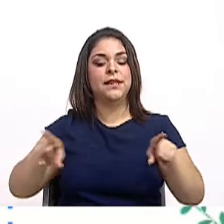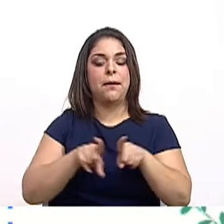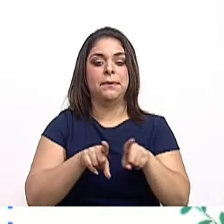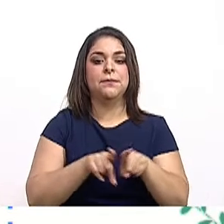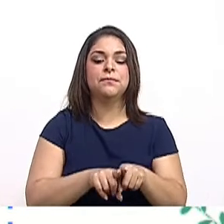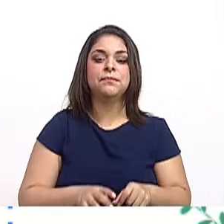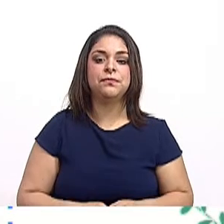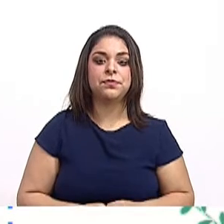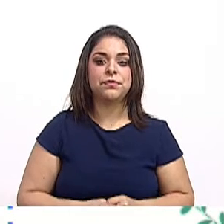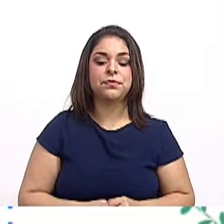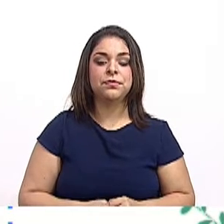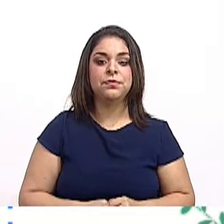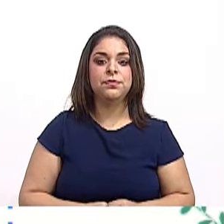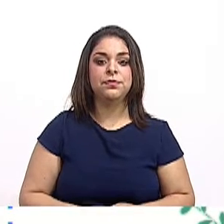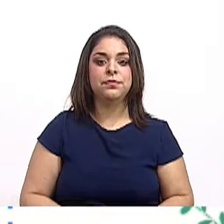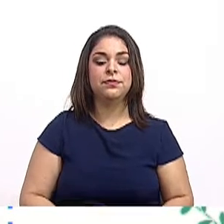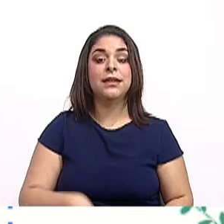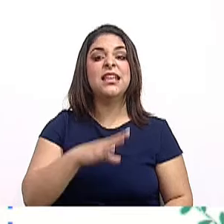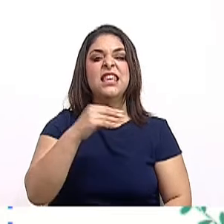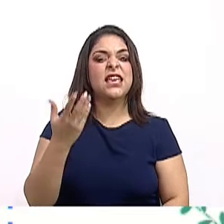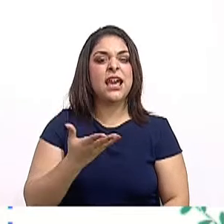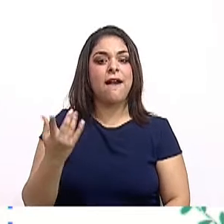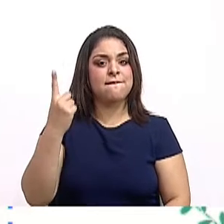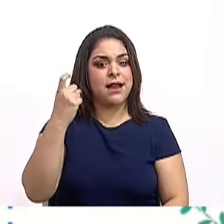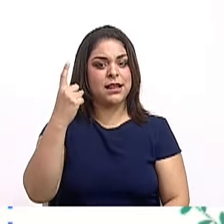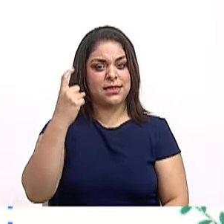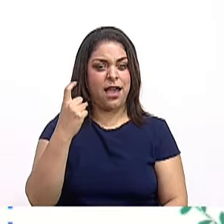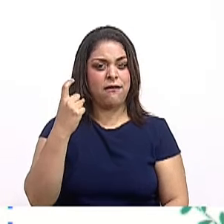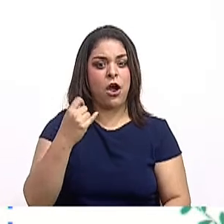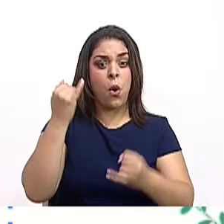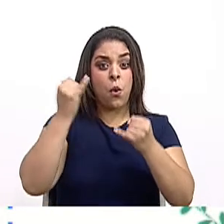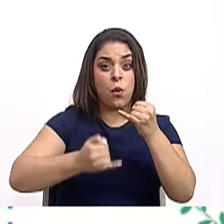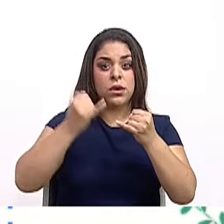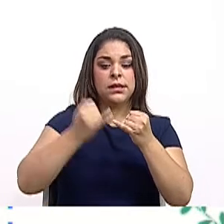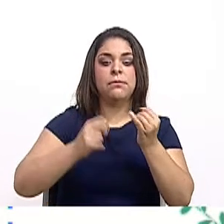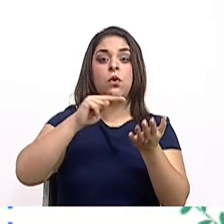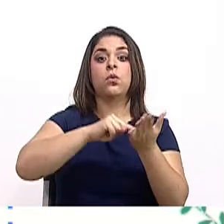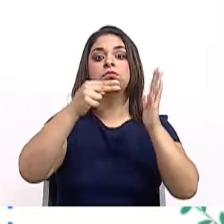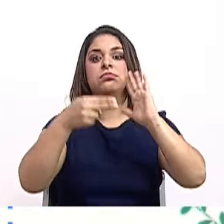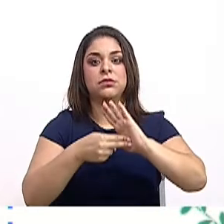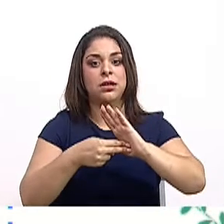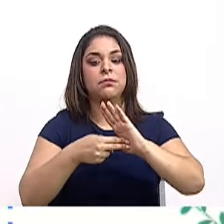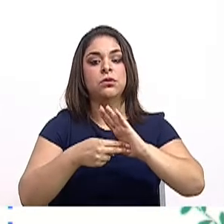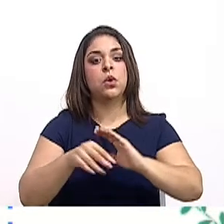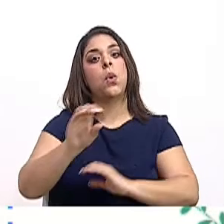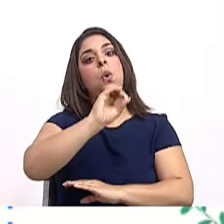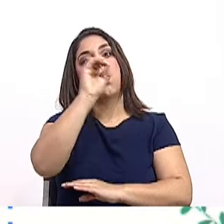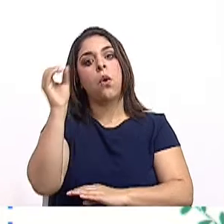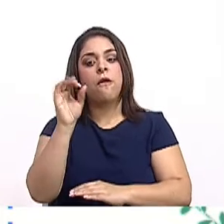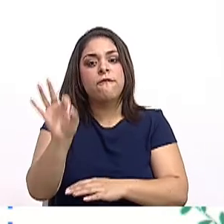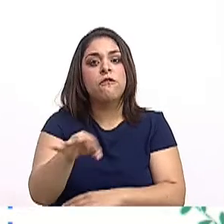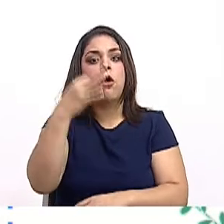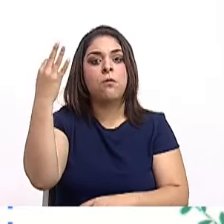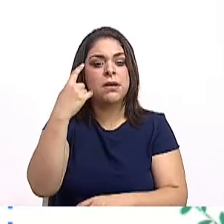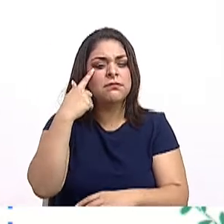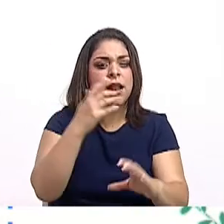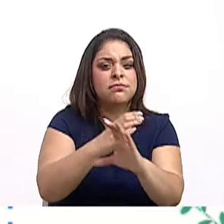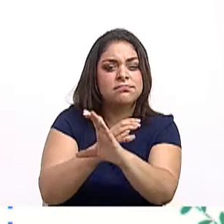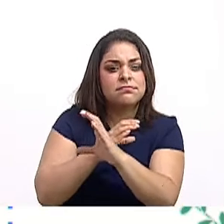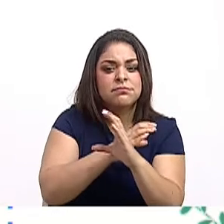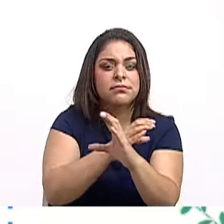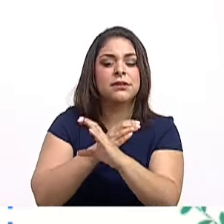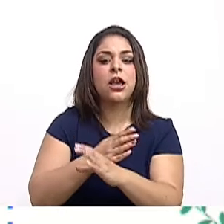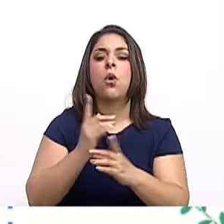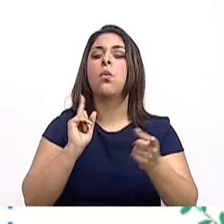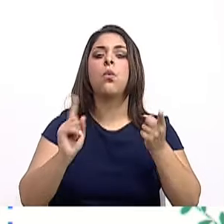Y lo que nos faltaba, el último concepto o mecanismo de conservación, es el